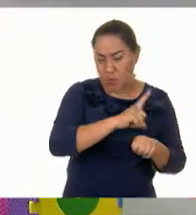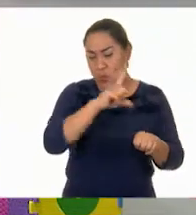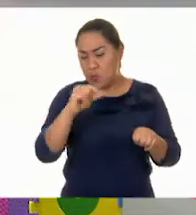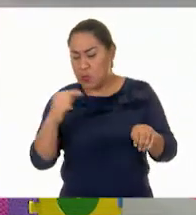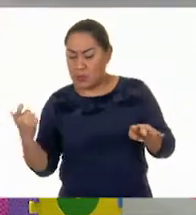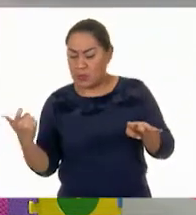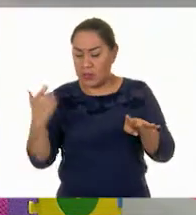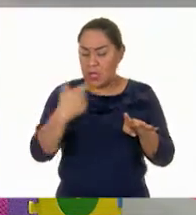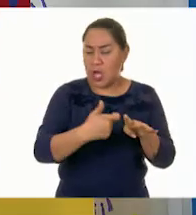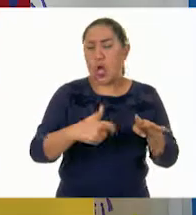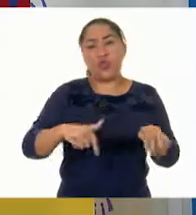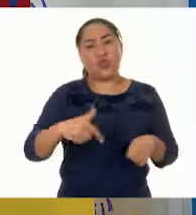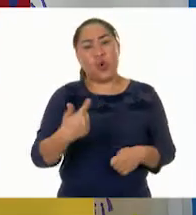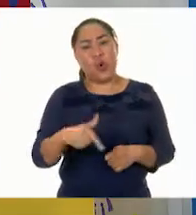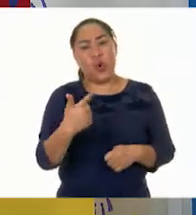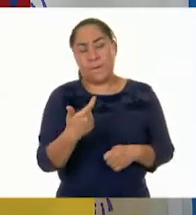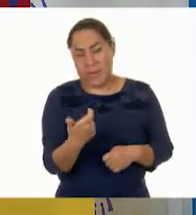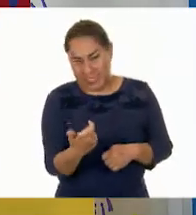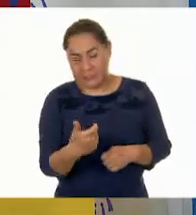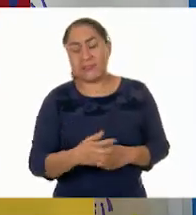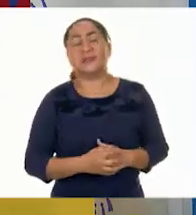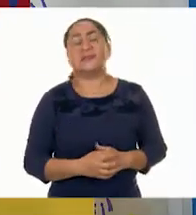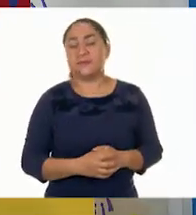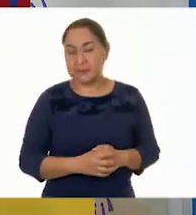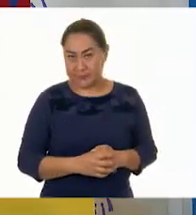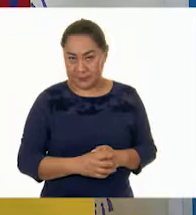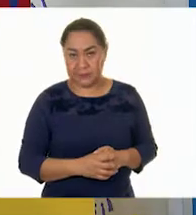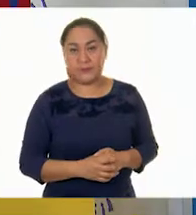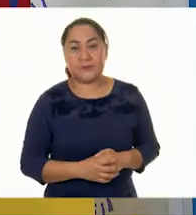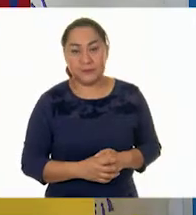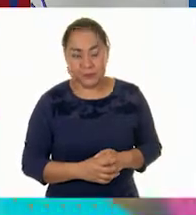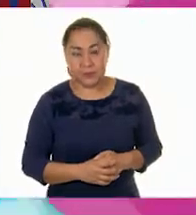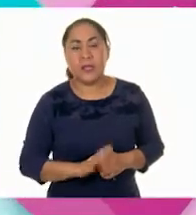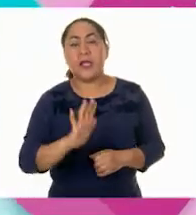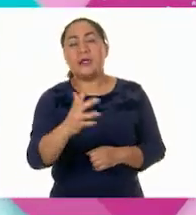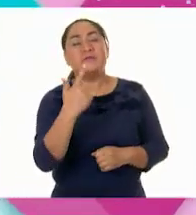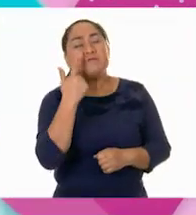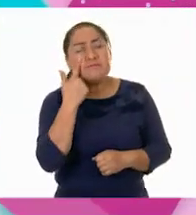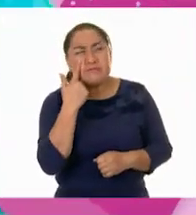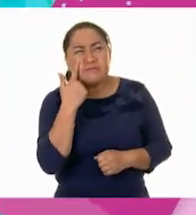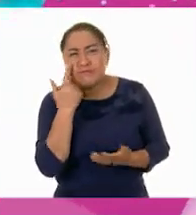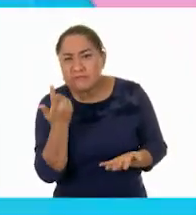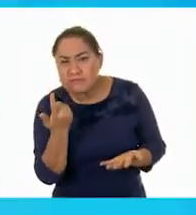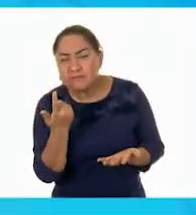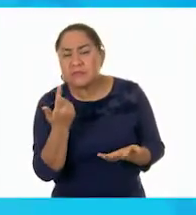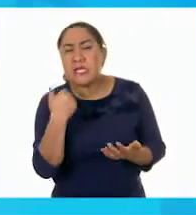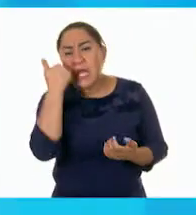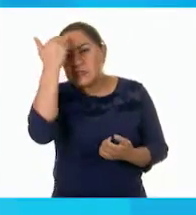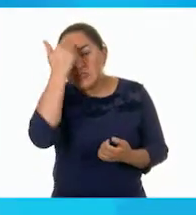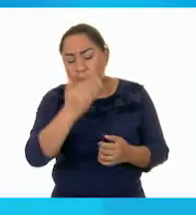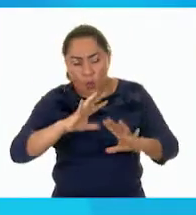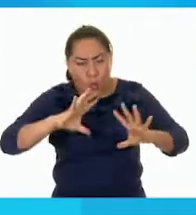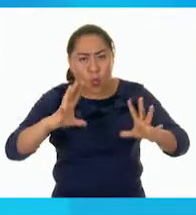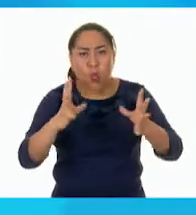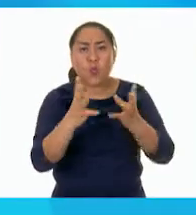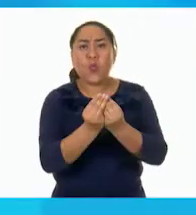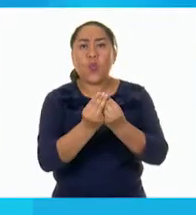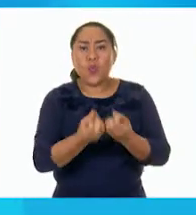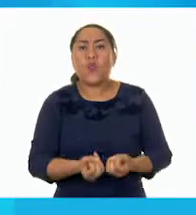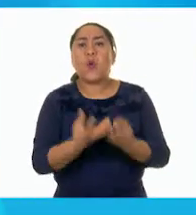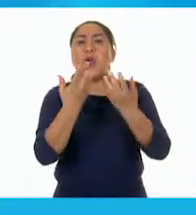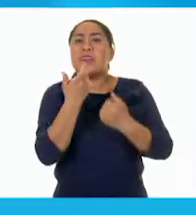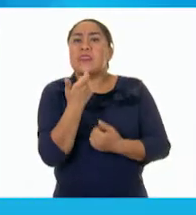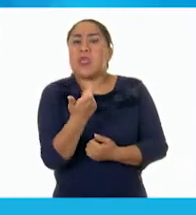Ajá. 19 y 12 pesos. Hay que saber cuánto dinero ahora tiene en total Adriana.